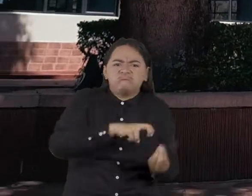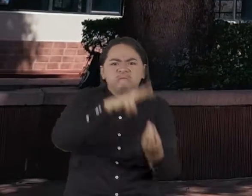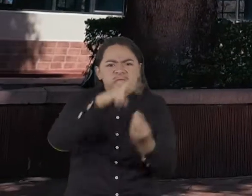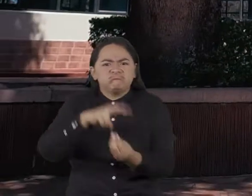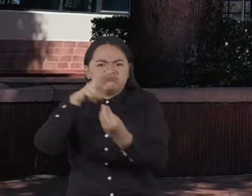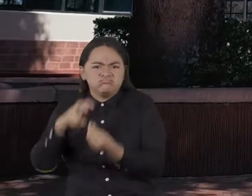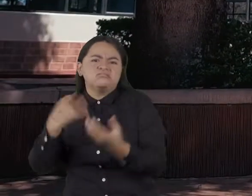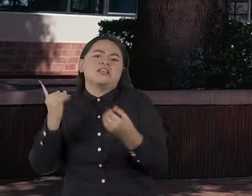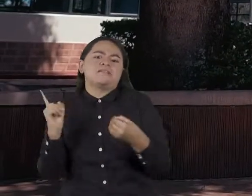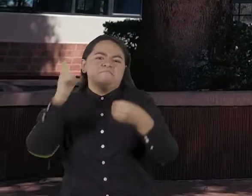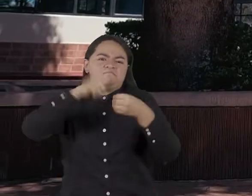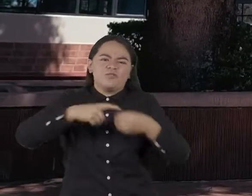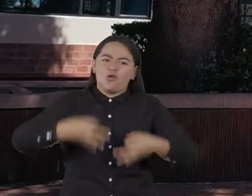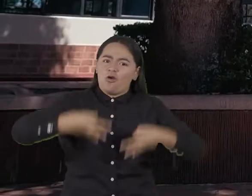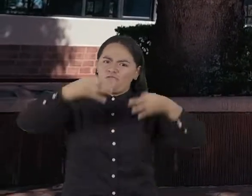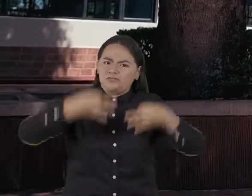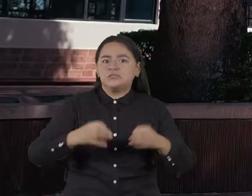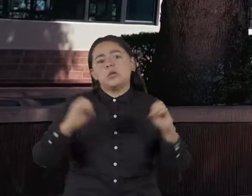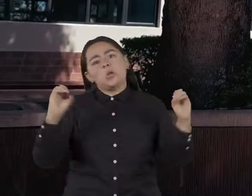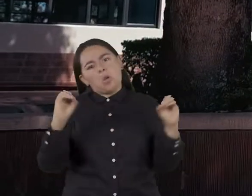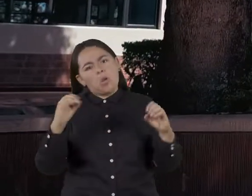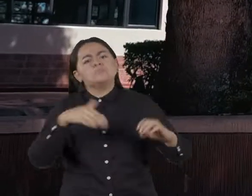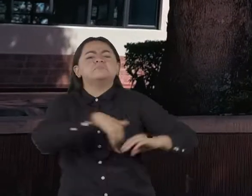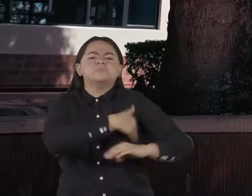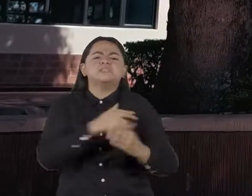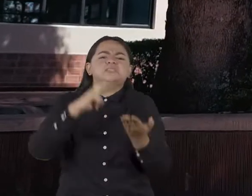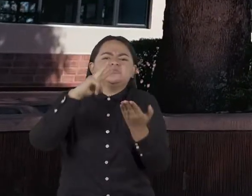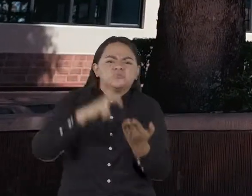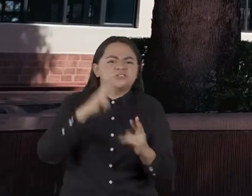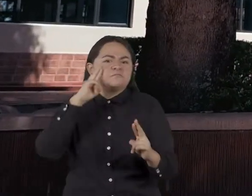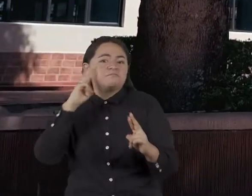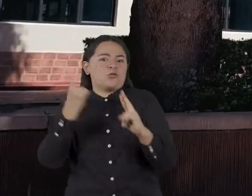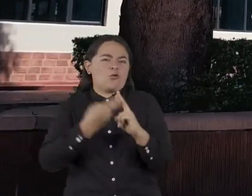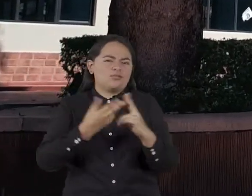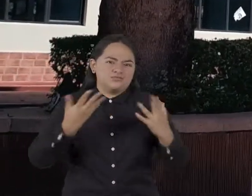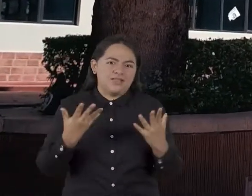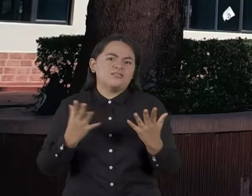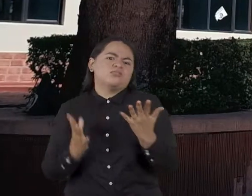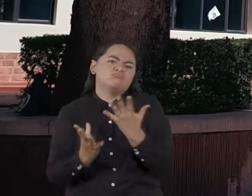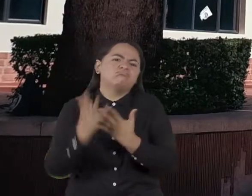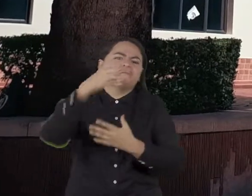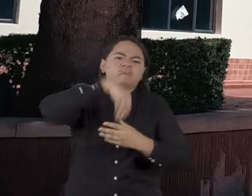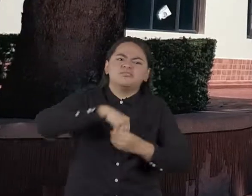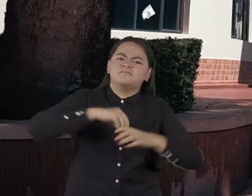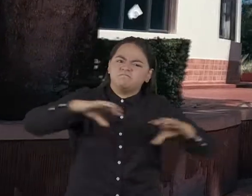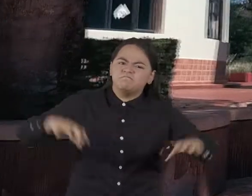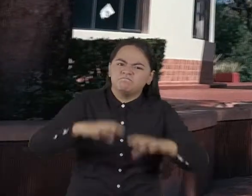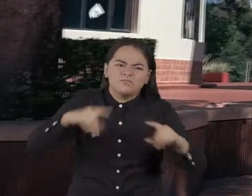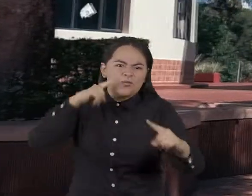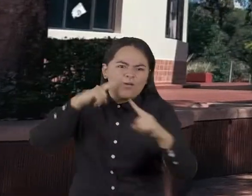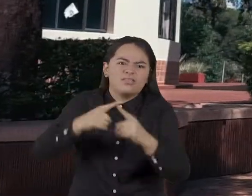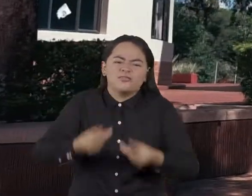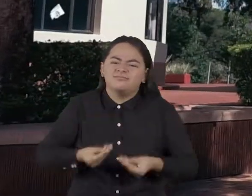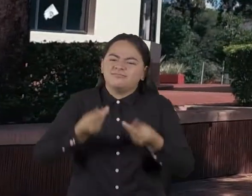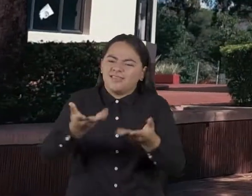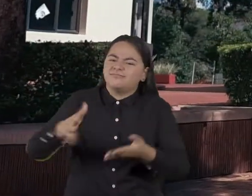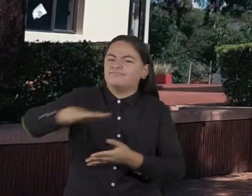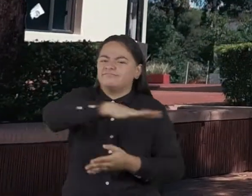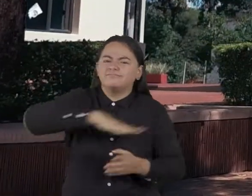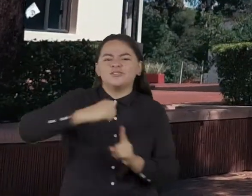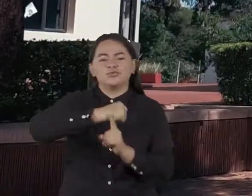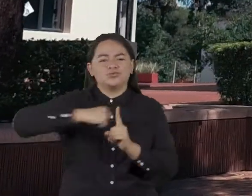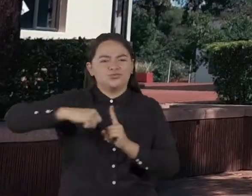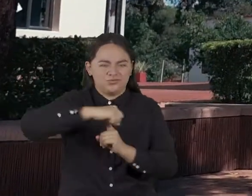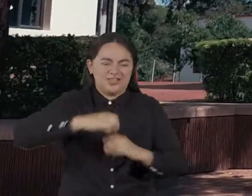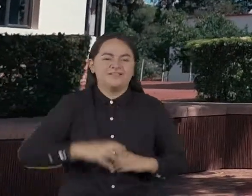investigación registrados en el sistema de investigaciones y los reconocidos por Colciencias, proyectan su labor académica